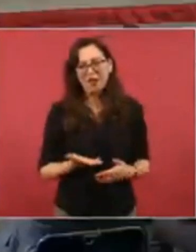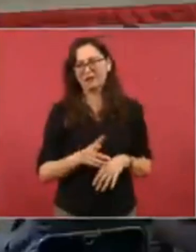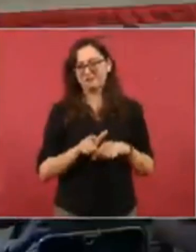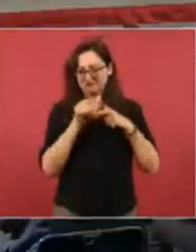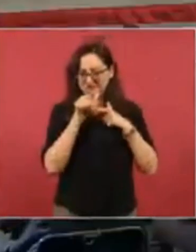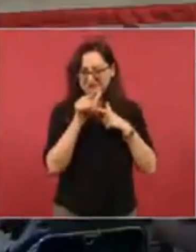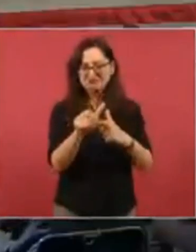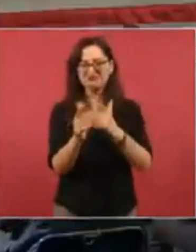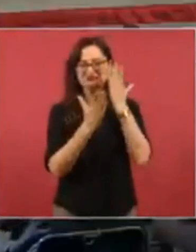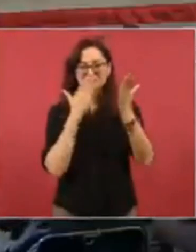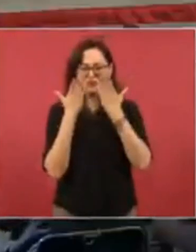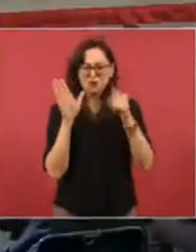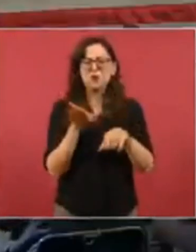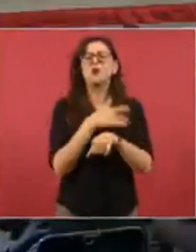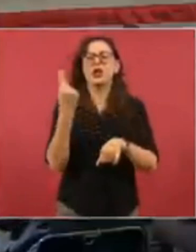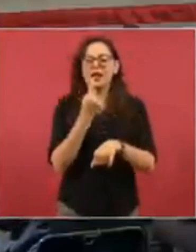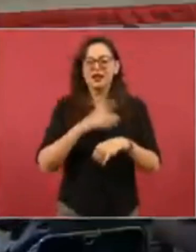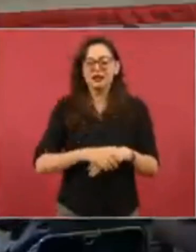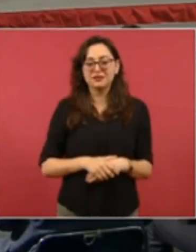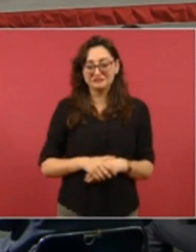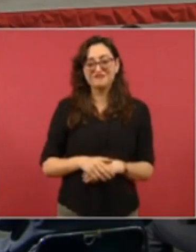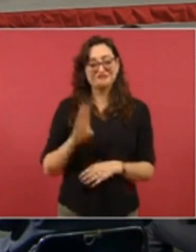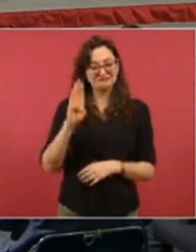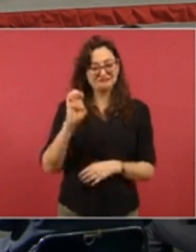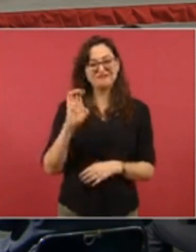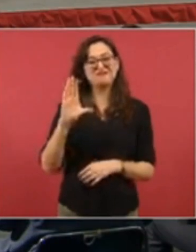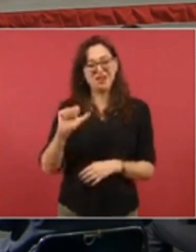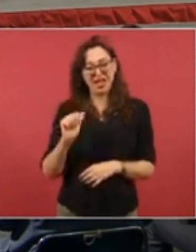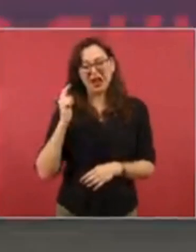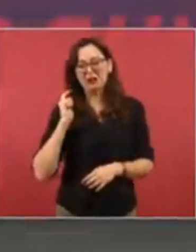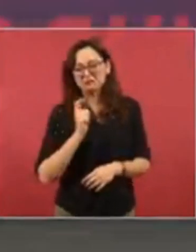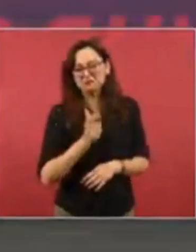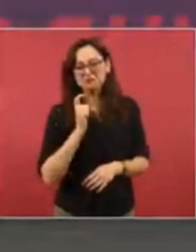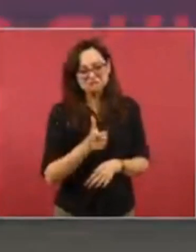4 millones 500 mil y estamos entregando